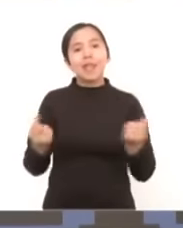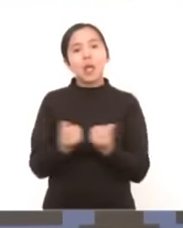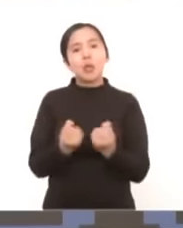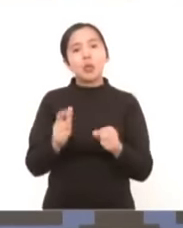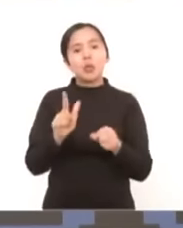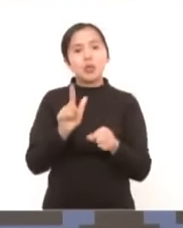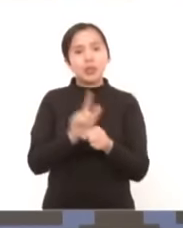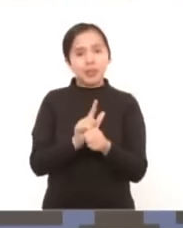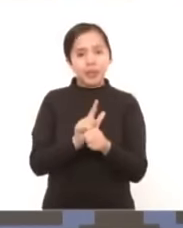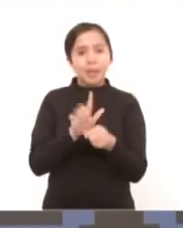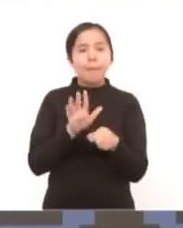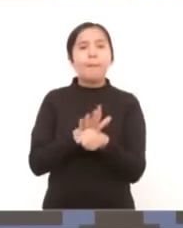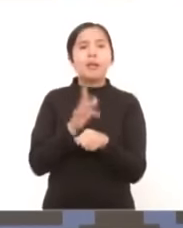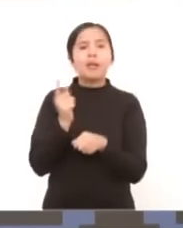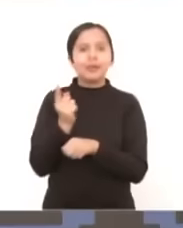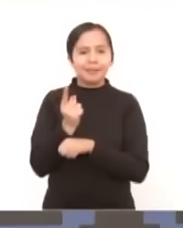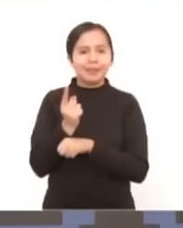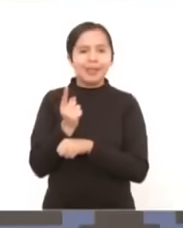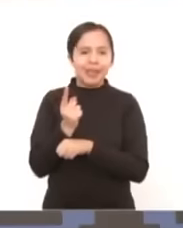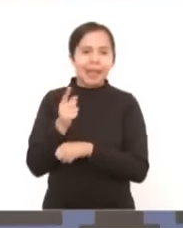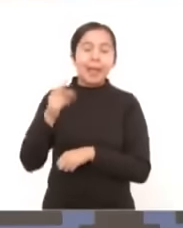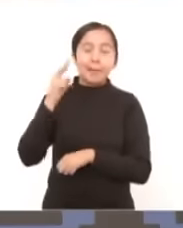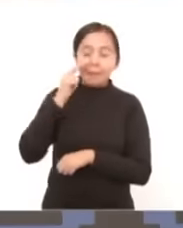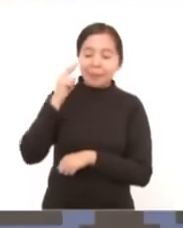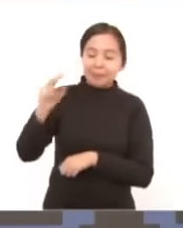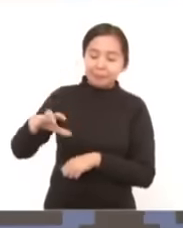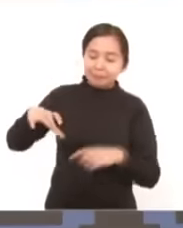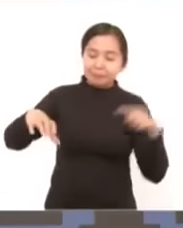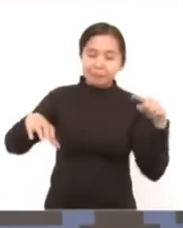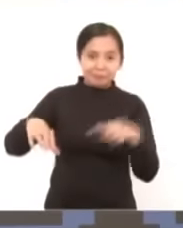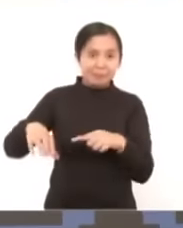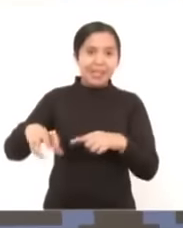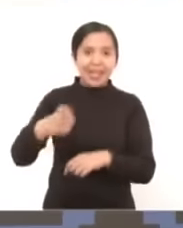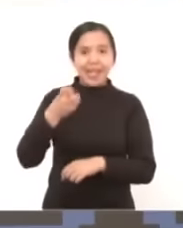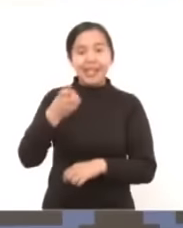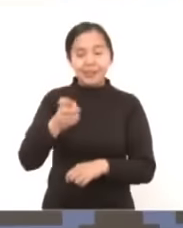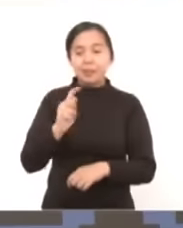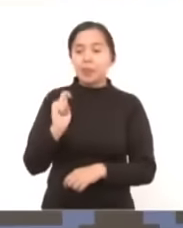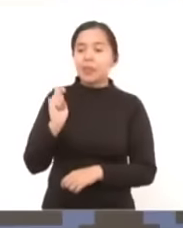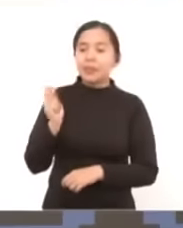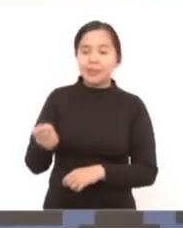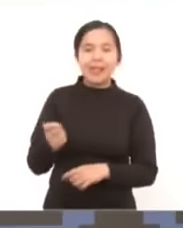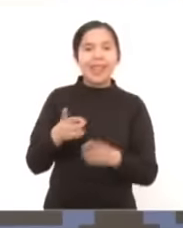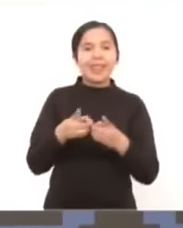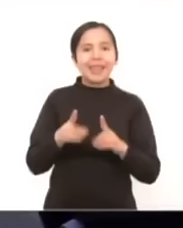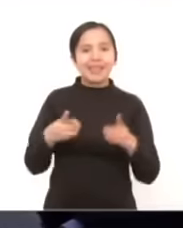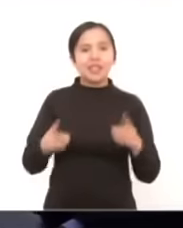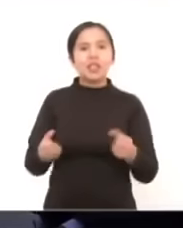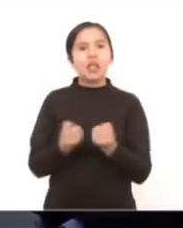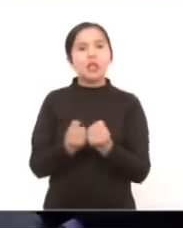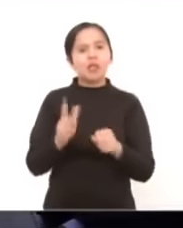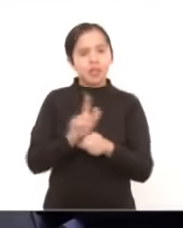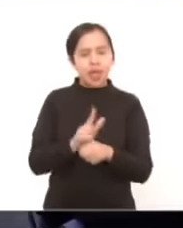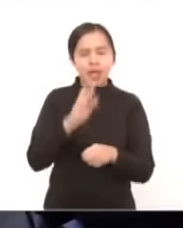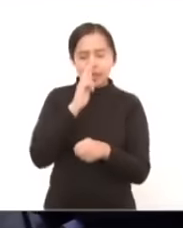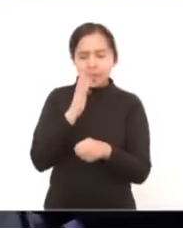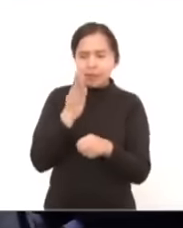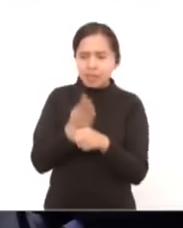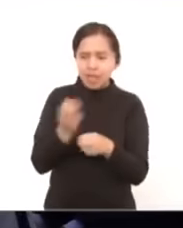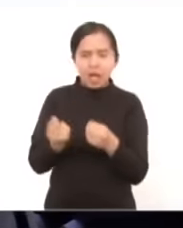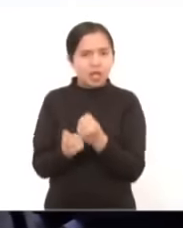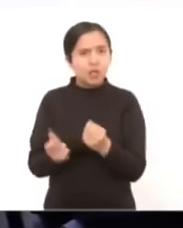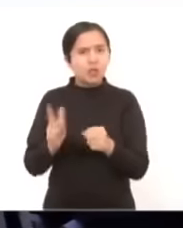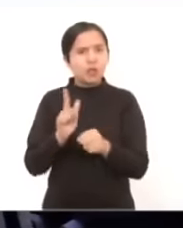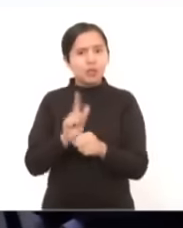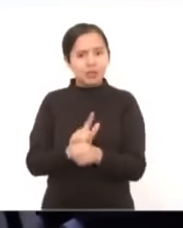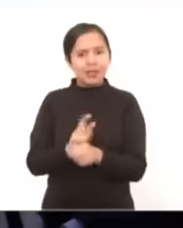porque aquí esta planta significa desarrollo social, responsabilidad social, como